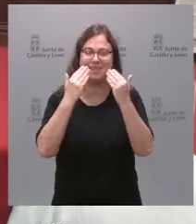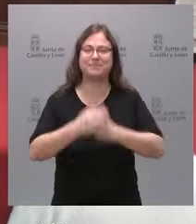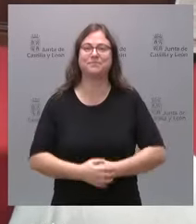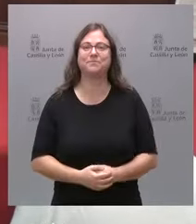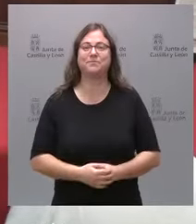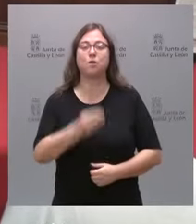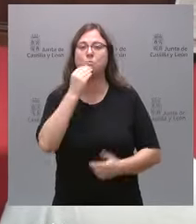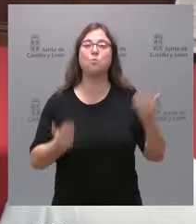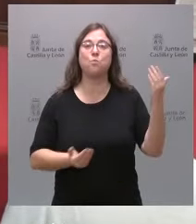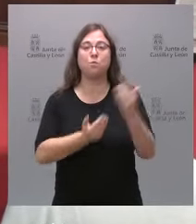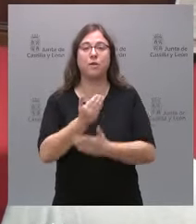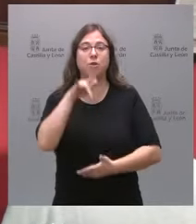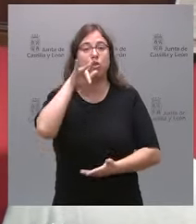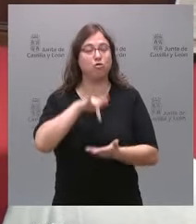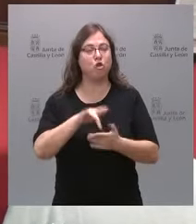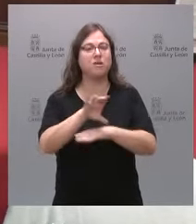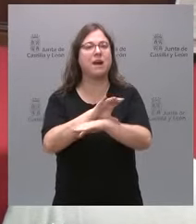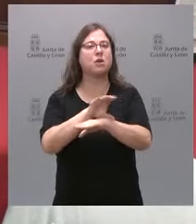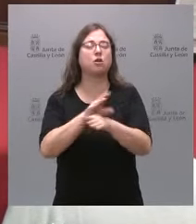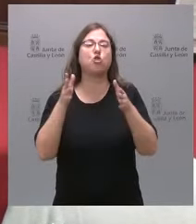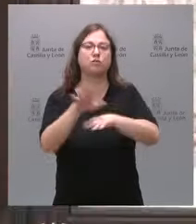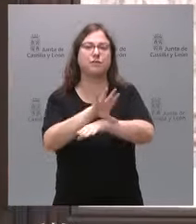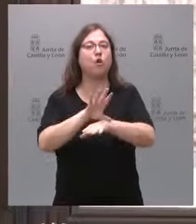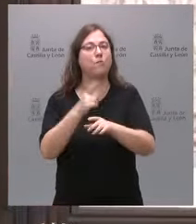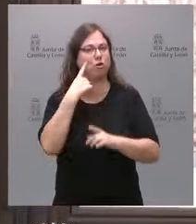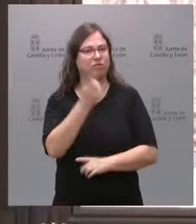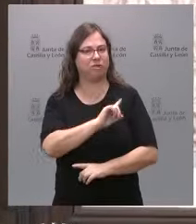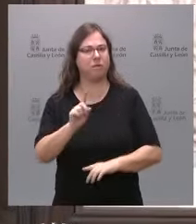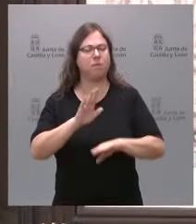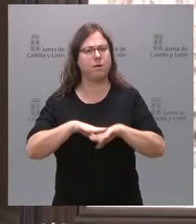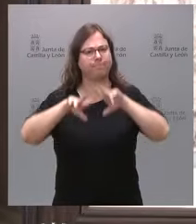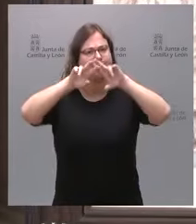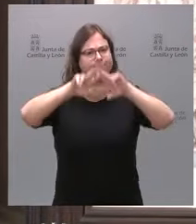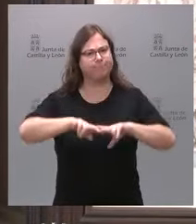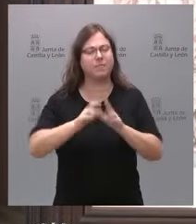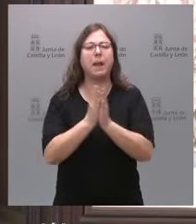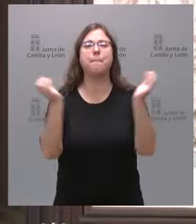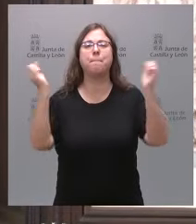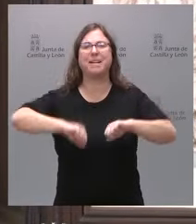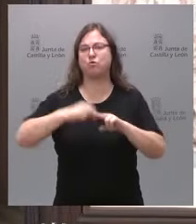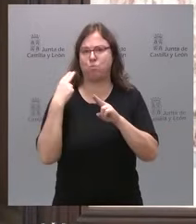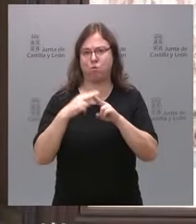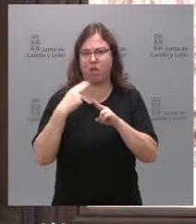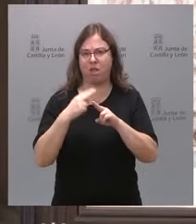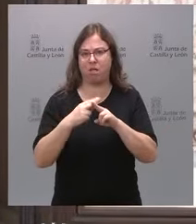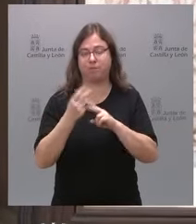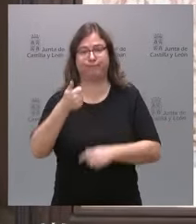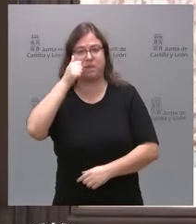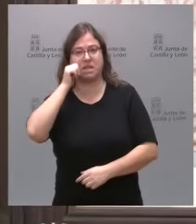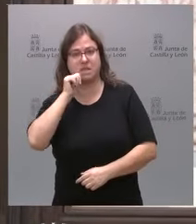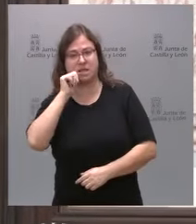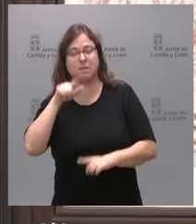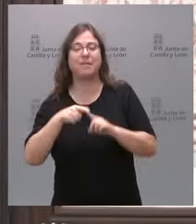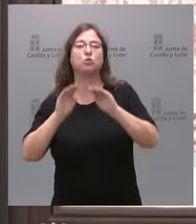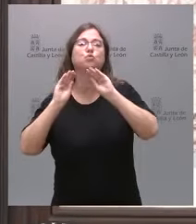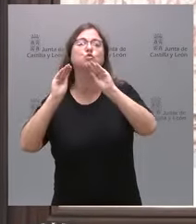Buenos días. Hemos celebrado un Consejo de Gobierno extraordinario para analizar los pactos políticos de Sánchez y